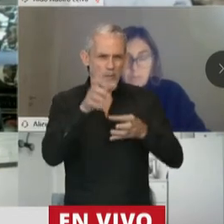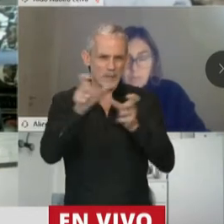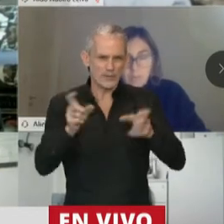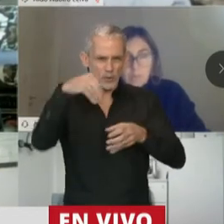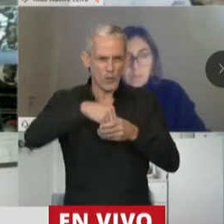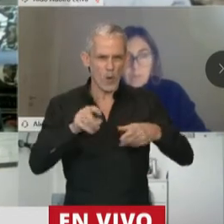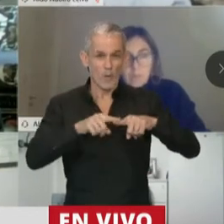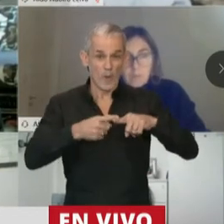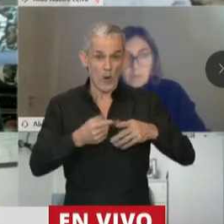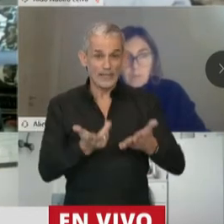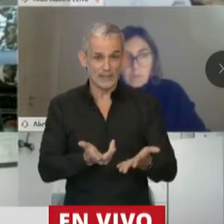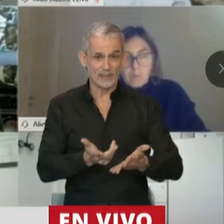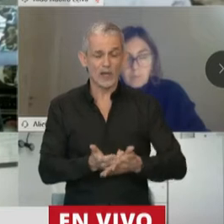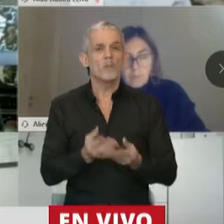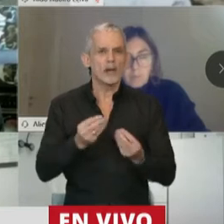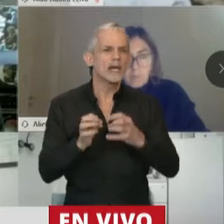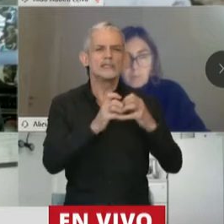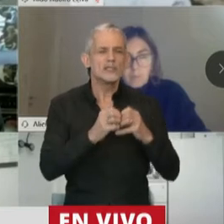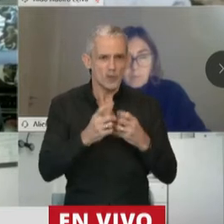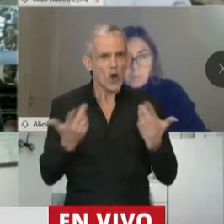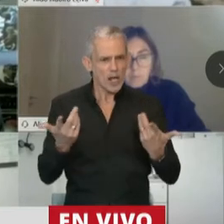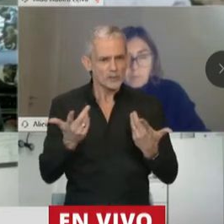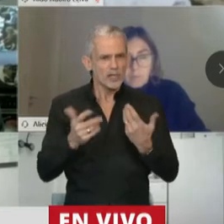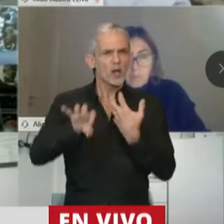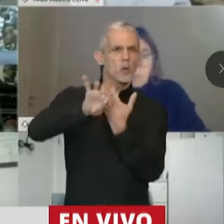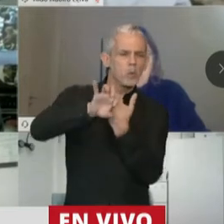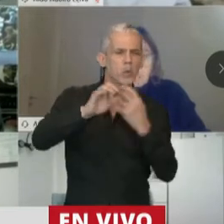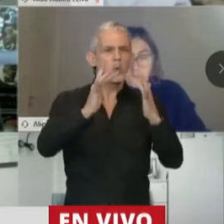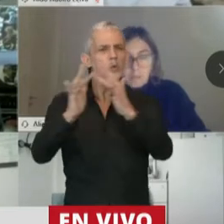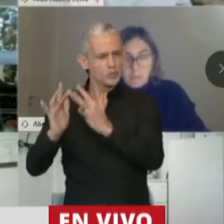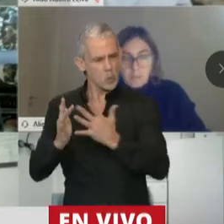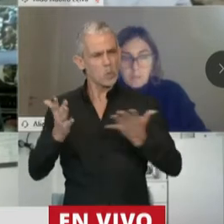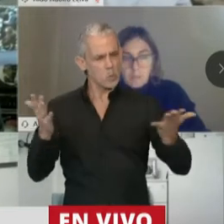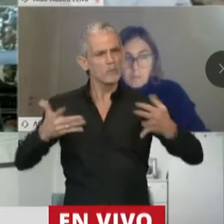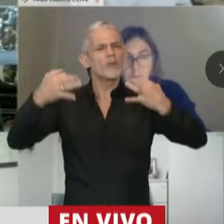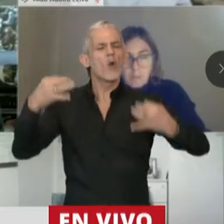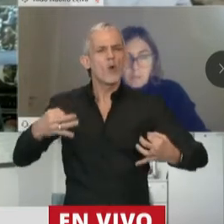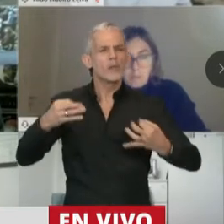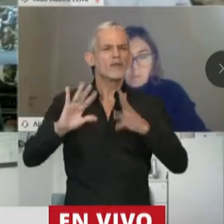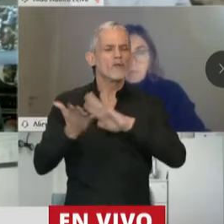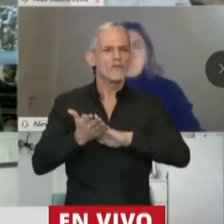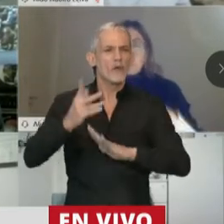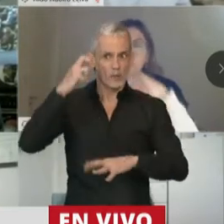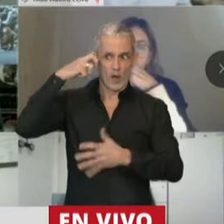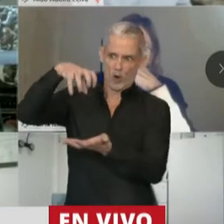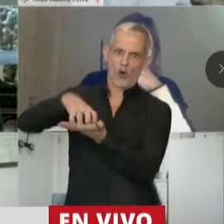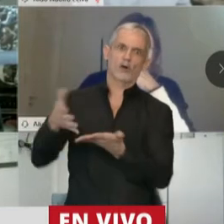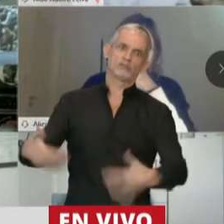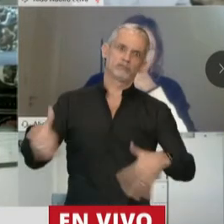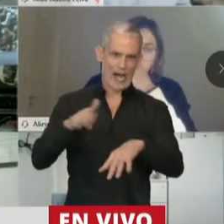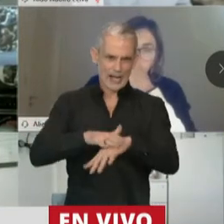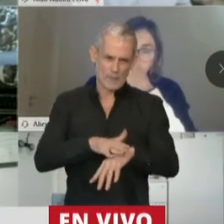la posibilidad de sesionar de esta manera para cumplir con la responsabilidad institucional a la vez para cumplir con la